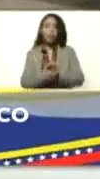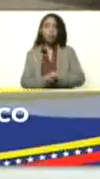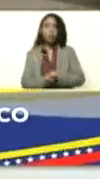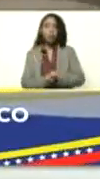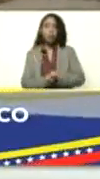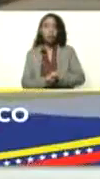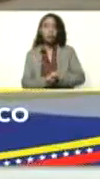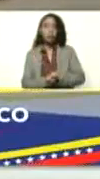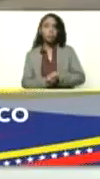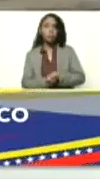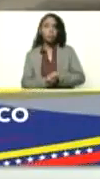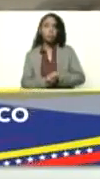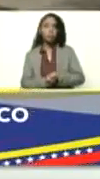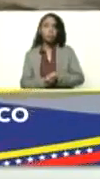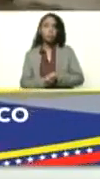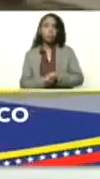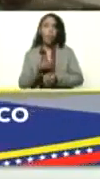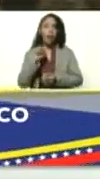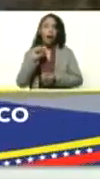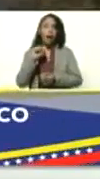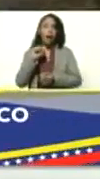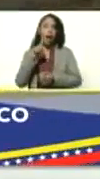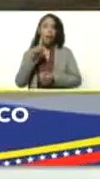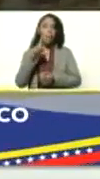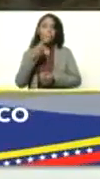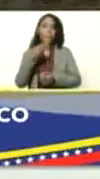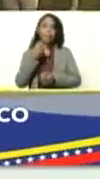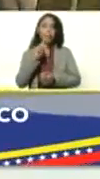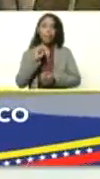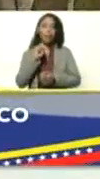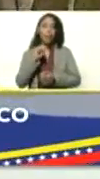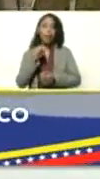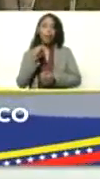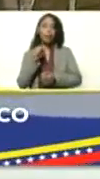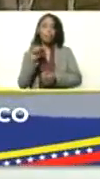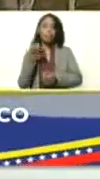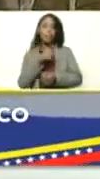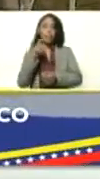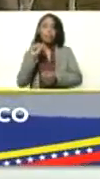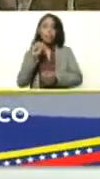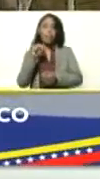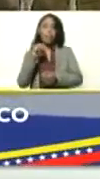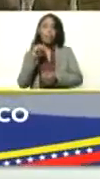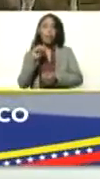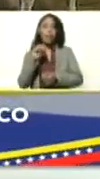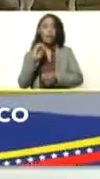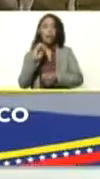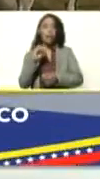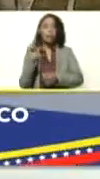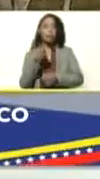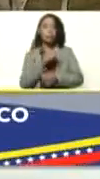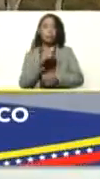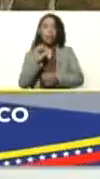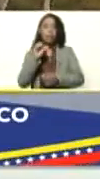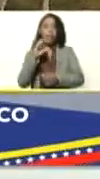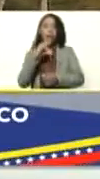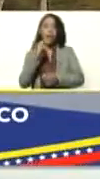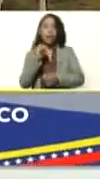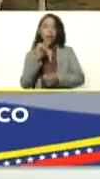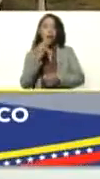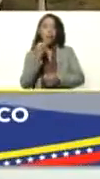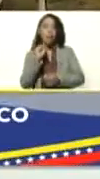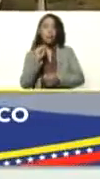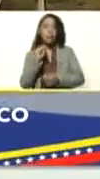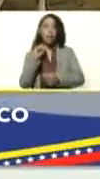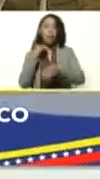alpinas, Sanen y Canarias, porque es como se hizo con la